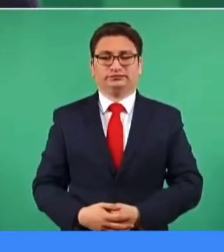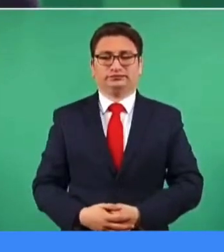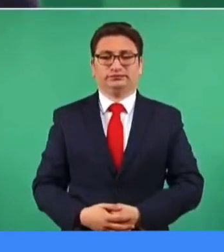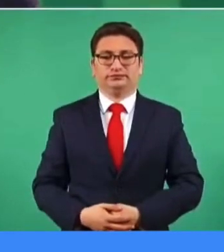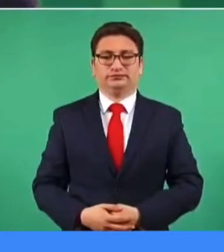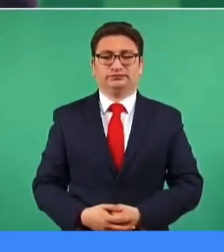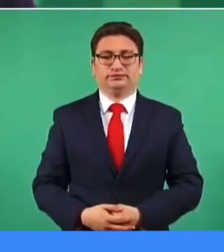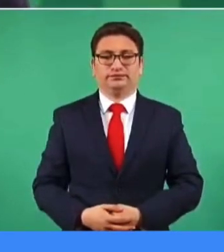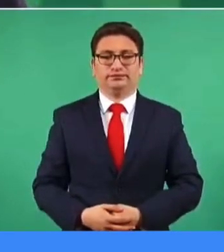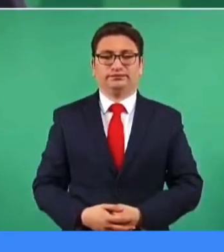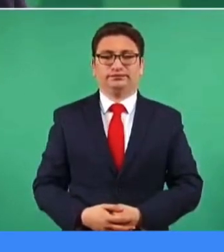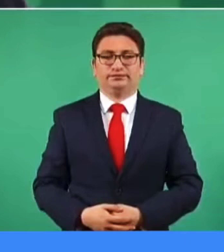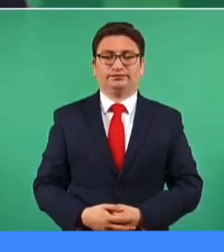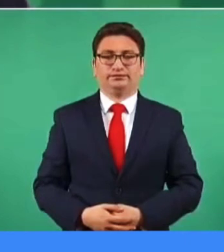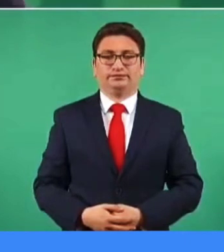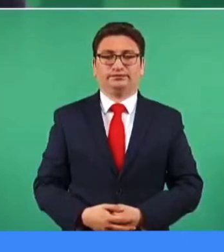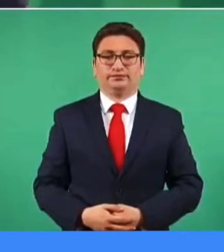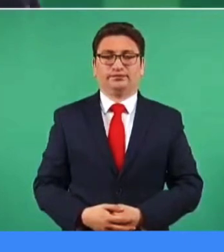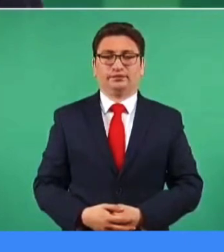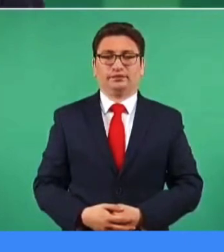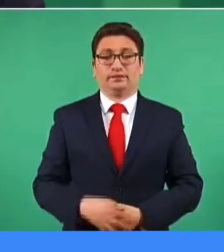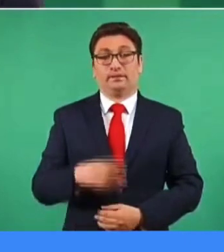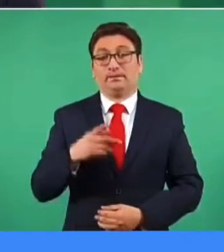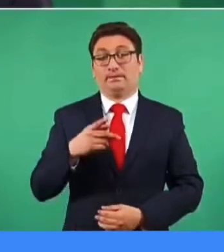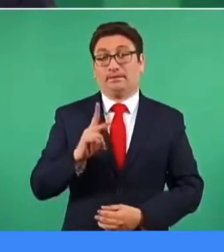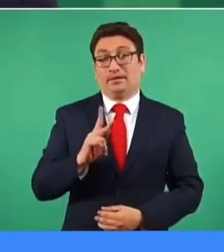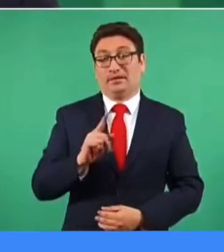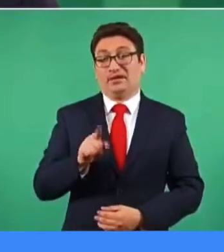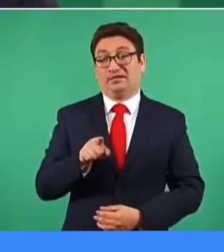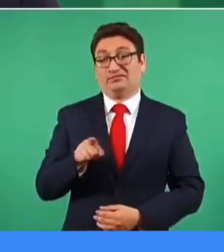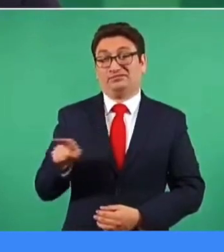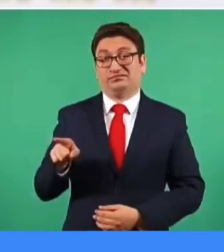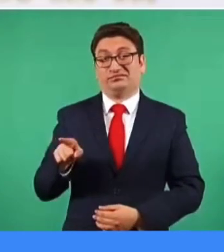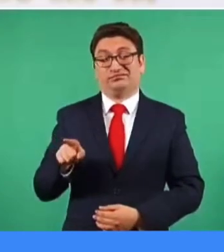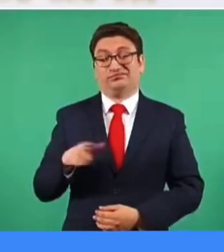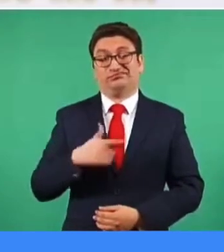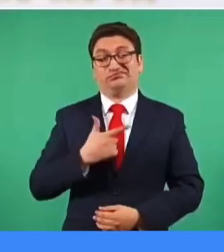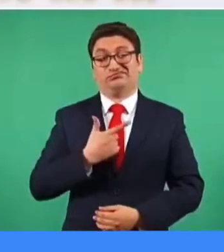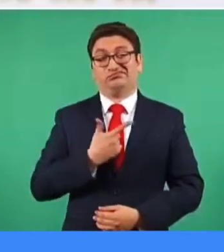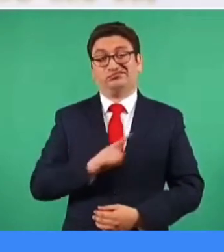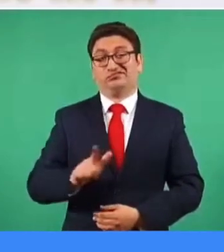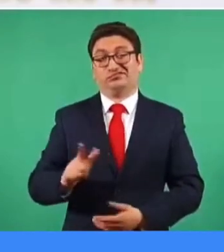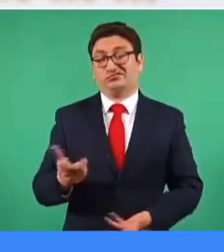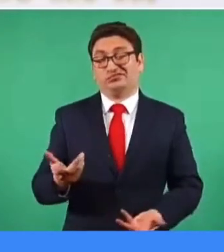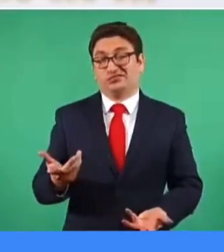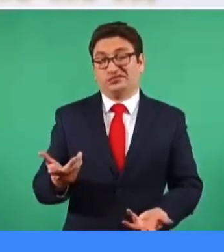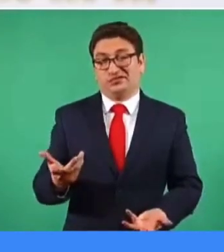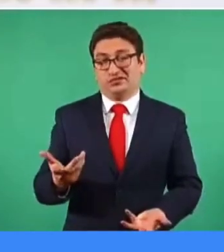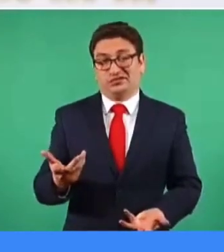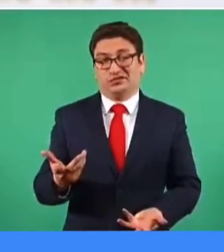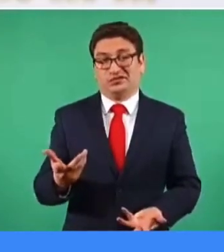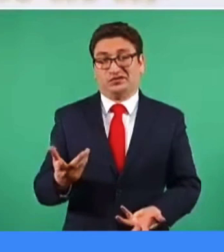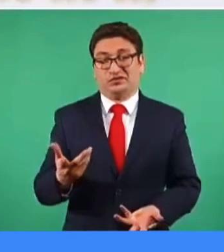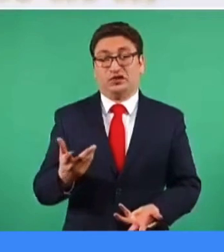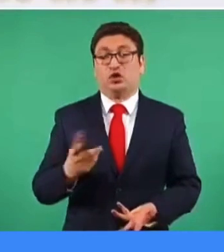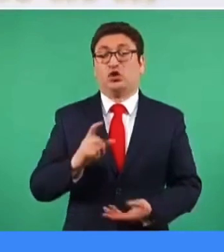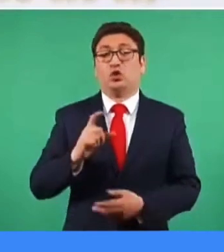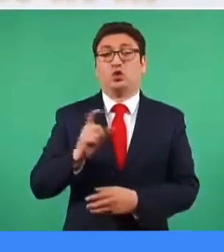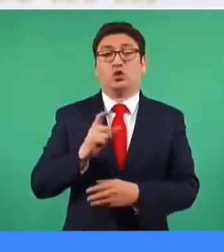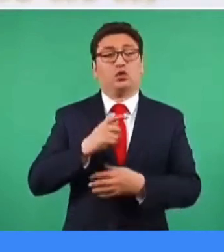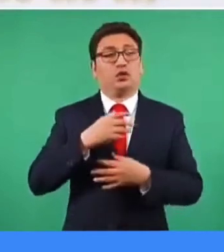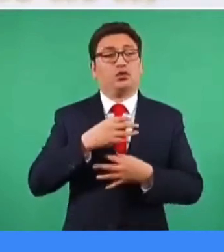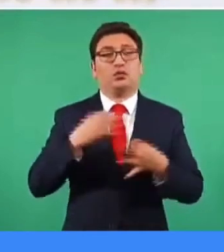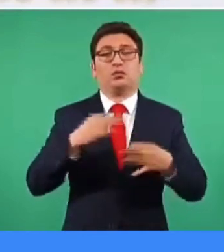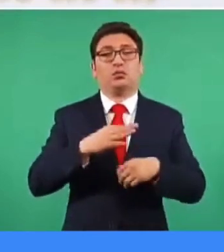Lo que pasa es que no les gusta que se hable de la consulta,